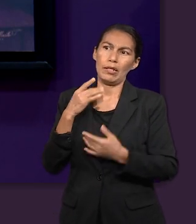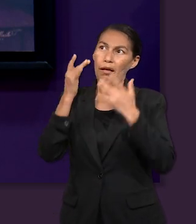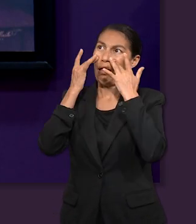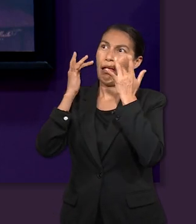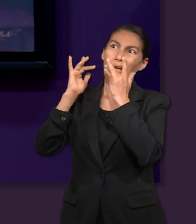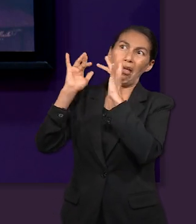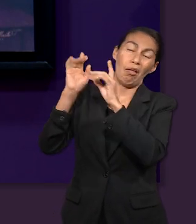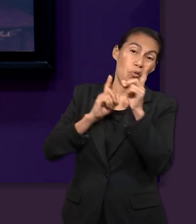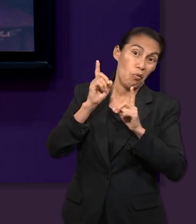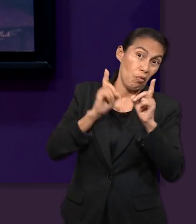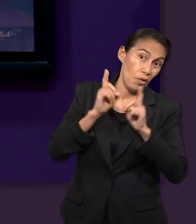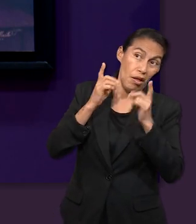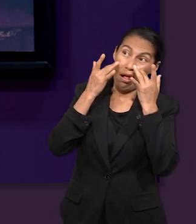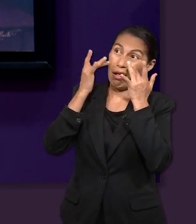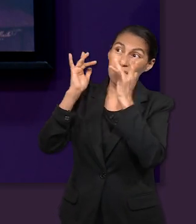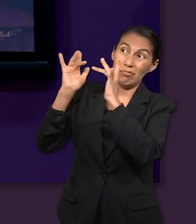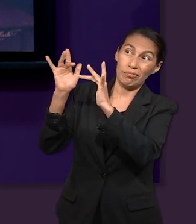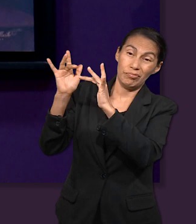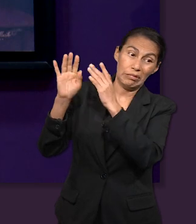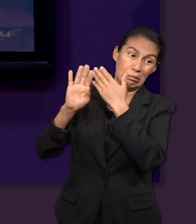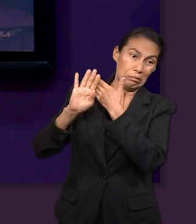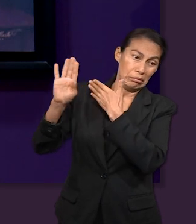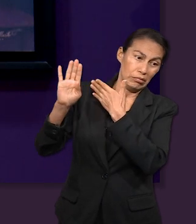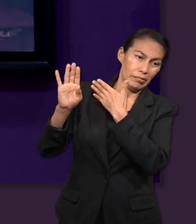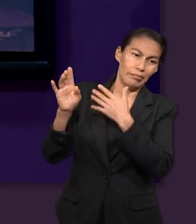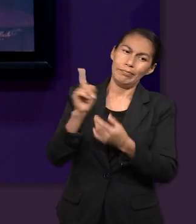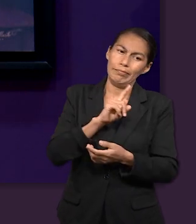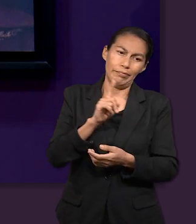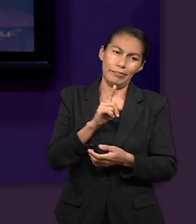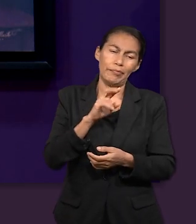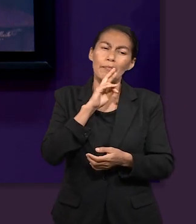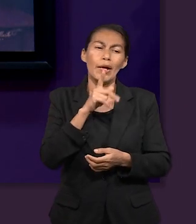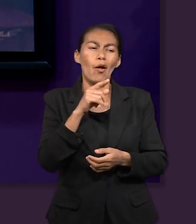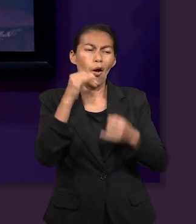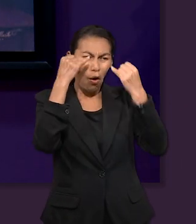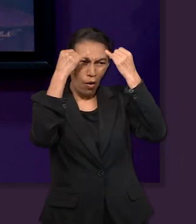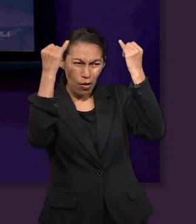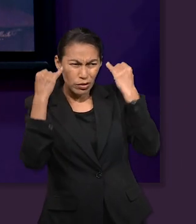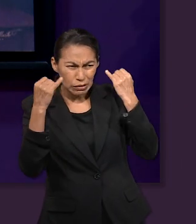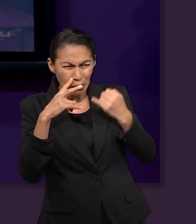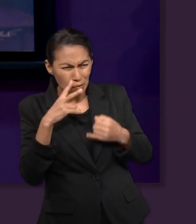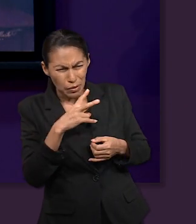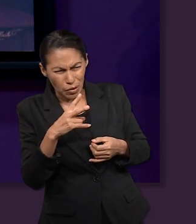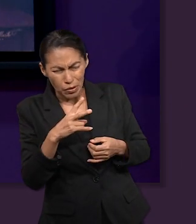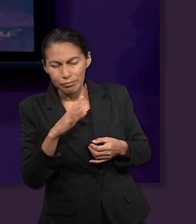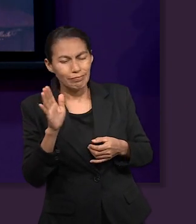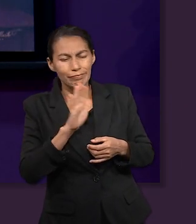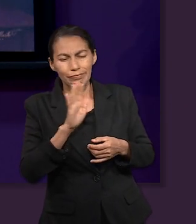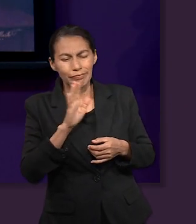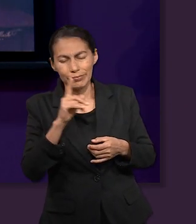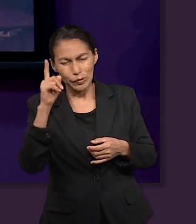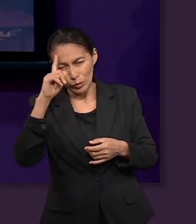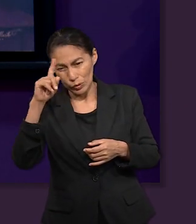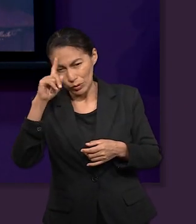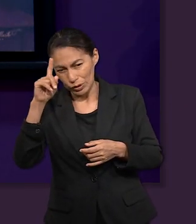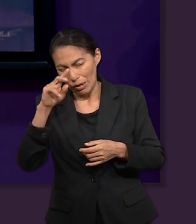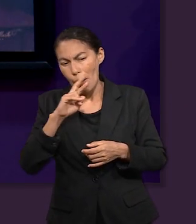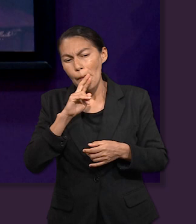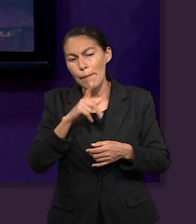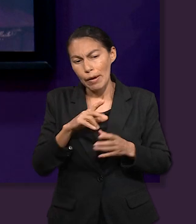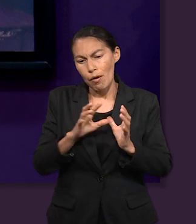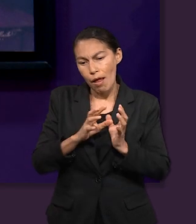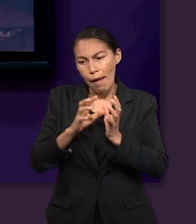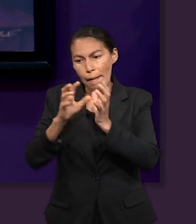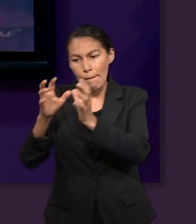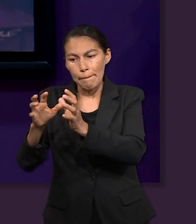cabeza, se corrompieran. Entonces José... de paganismo. Exacto, exacto. Todo el ambiente en el que estaban, José sabía que sus